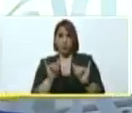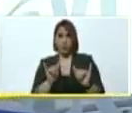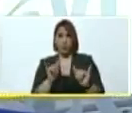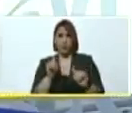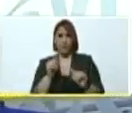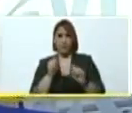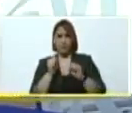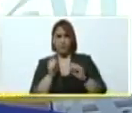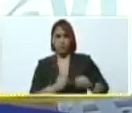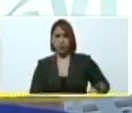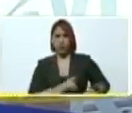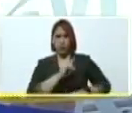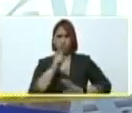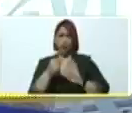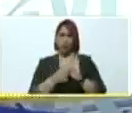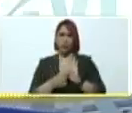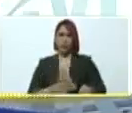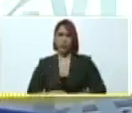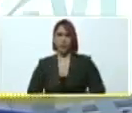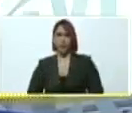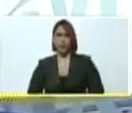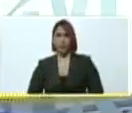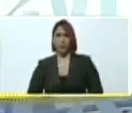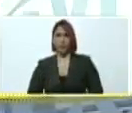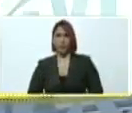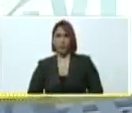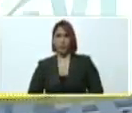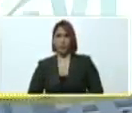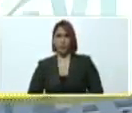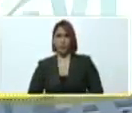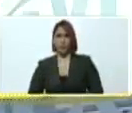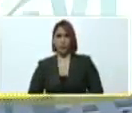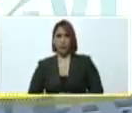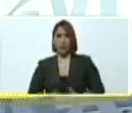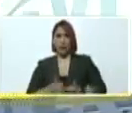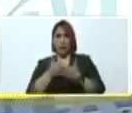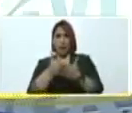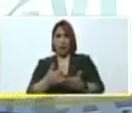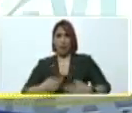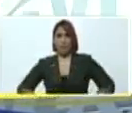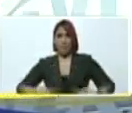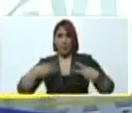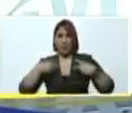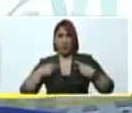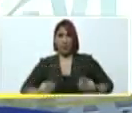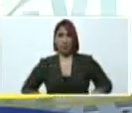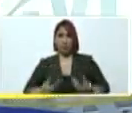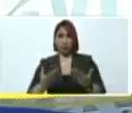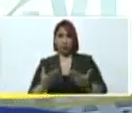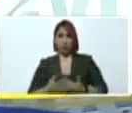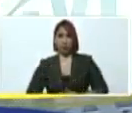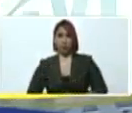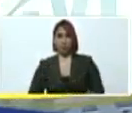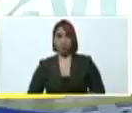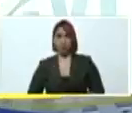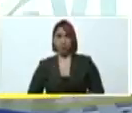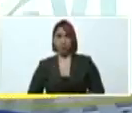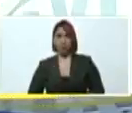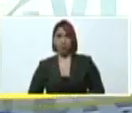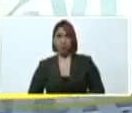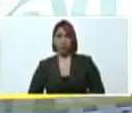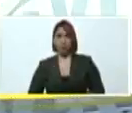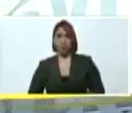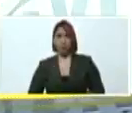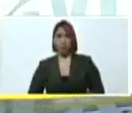abandonaron totalmente la ayuda humanitaria que se daba en este